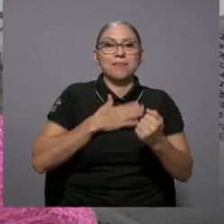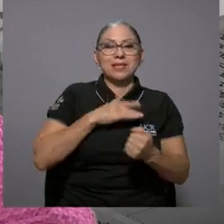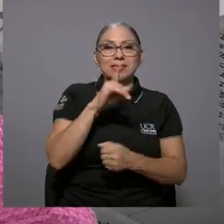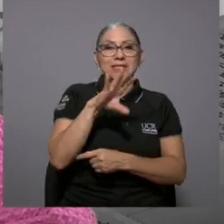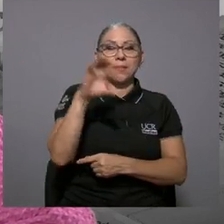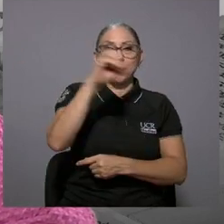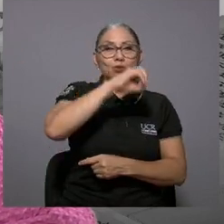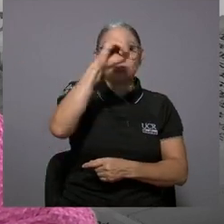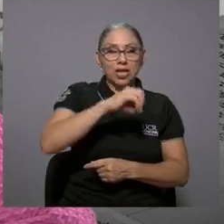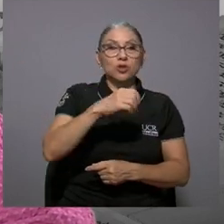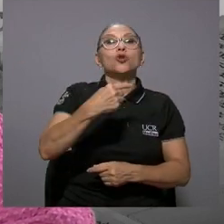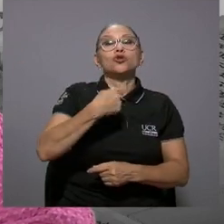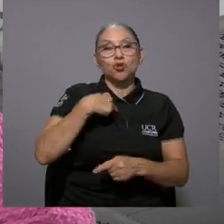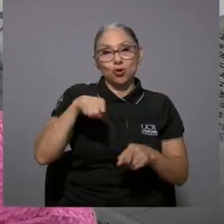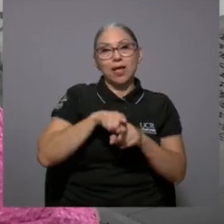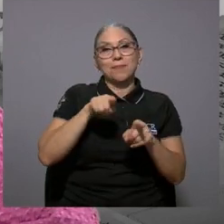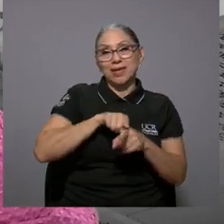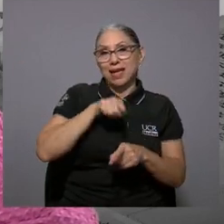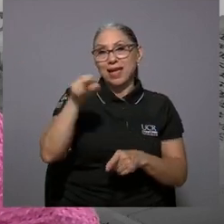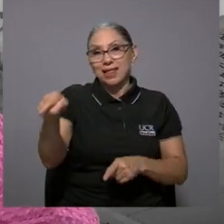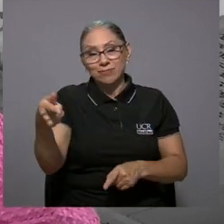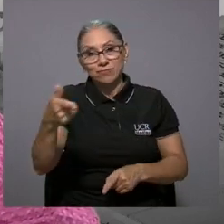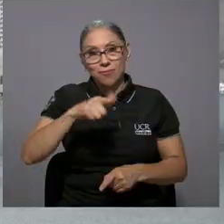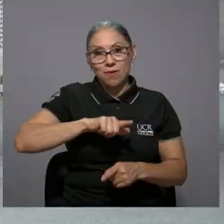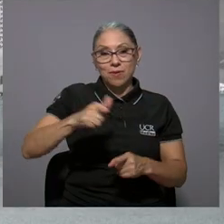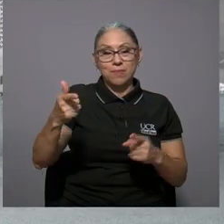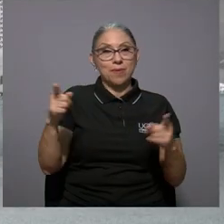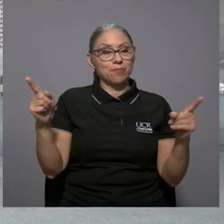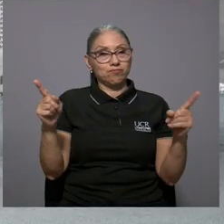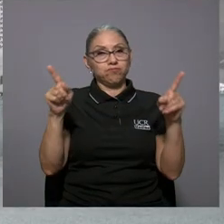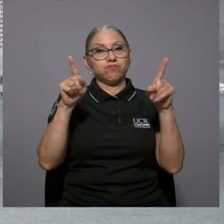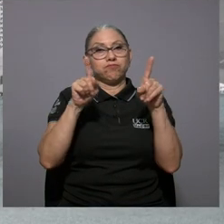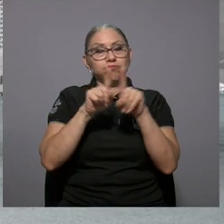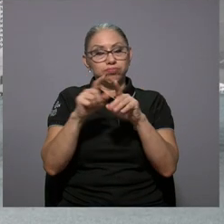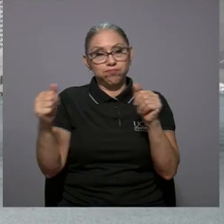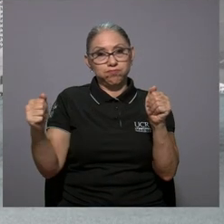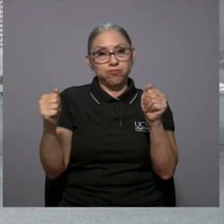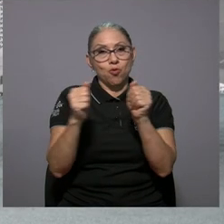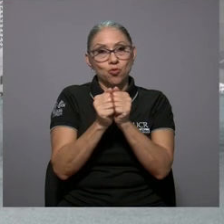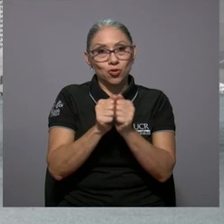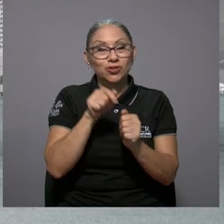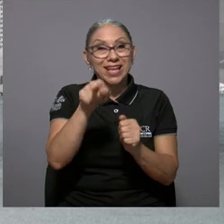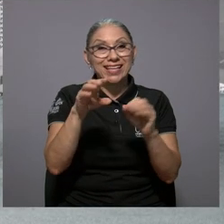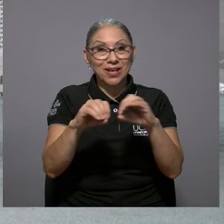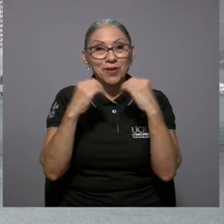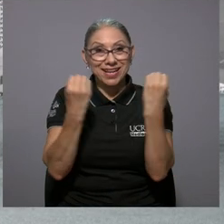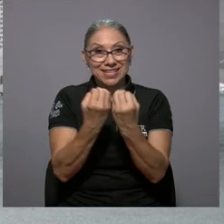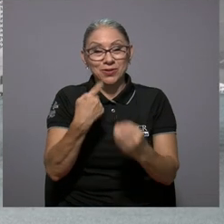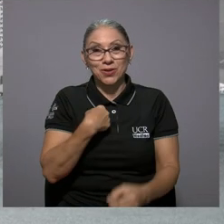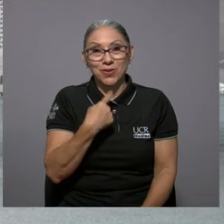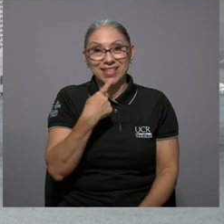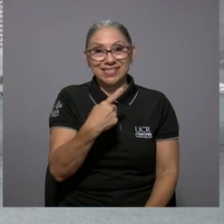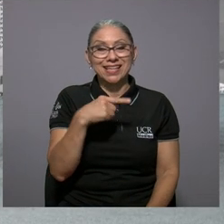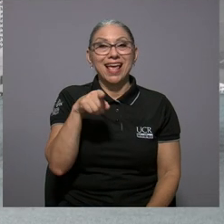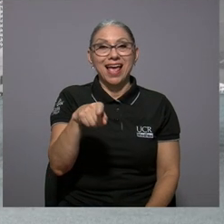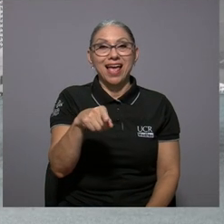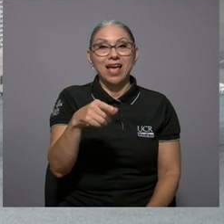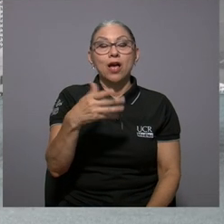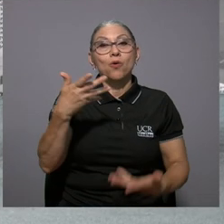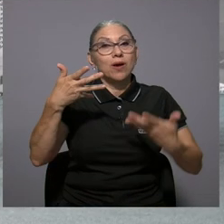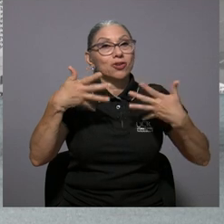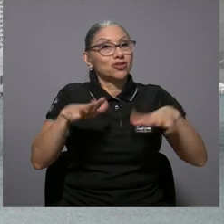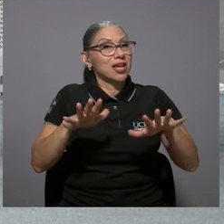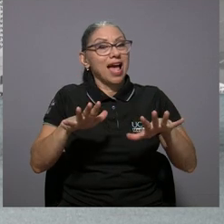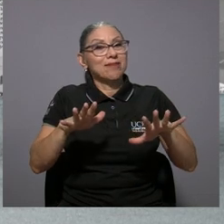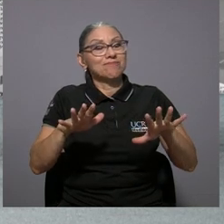me apoyaba 100% y viceversa ¿verdad? militamos juntos en esa organización que yo le decía cuando ya